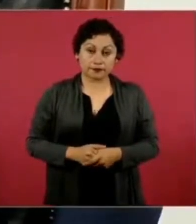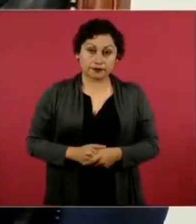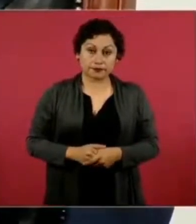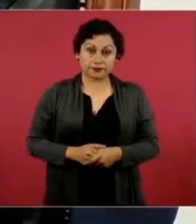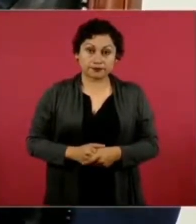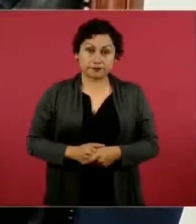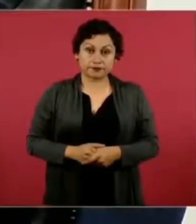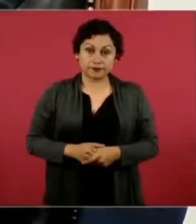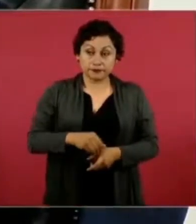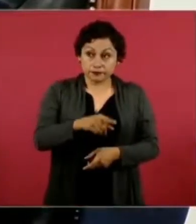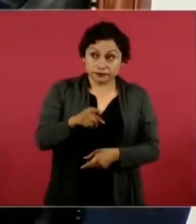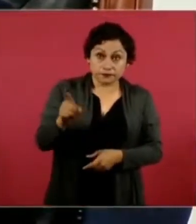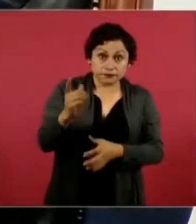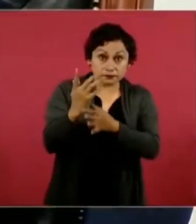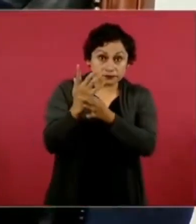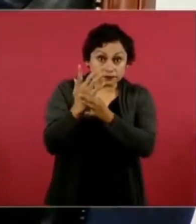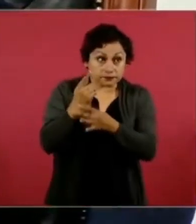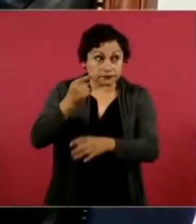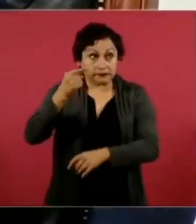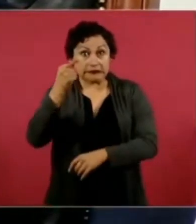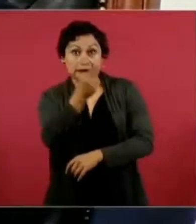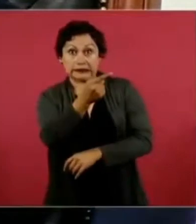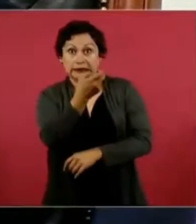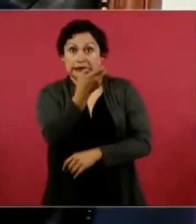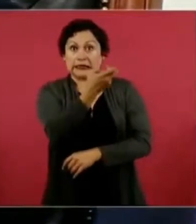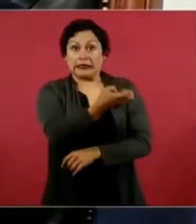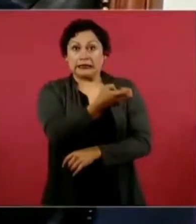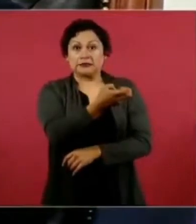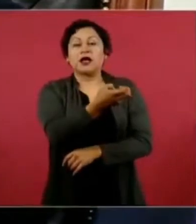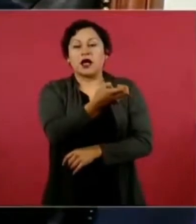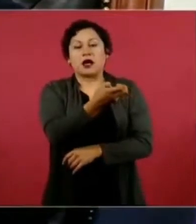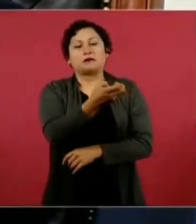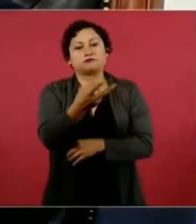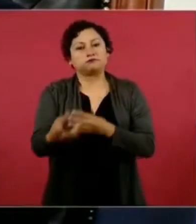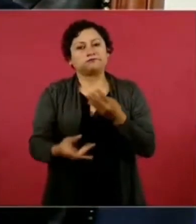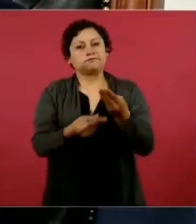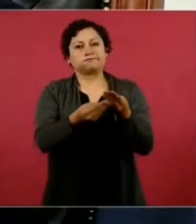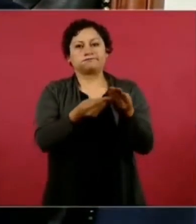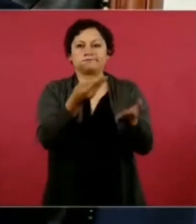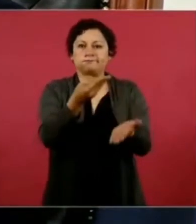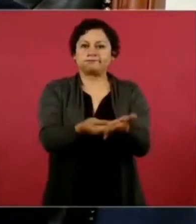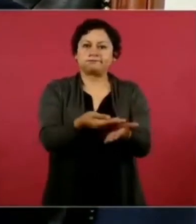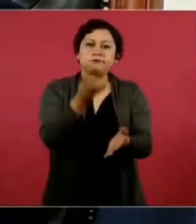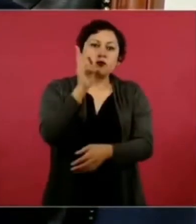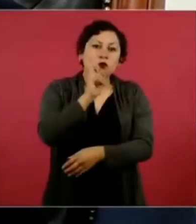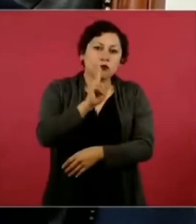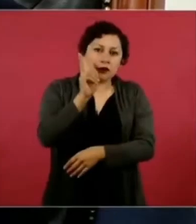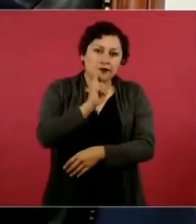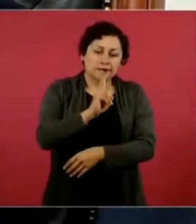con prueba y